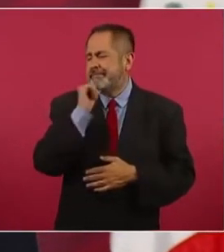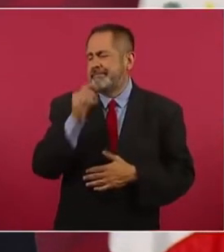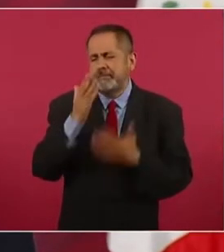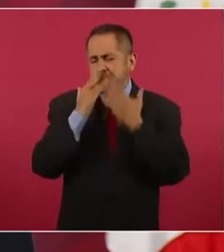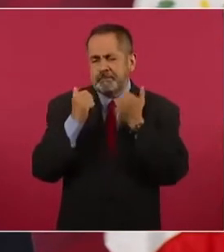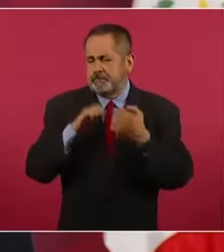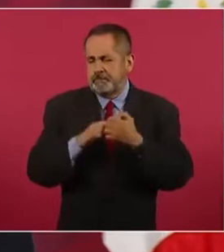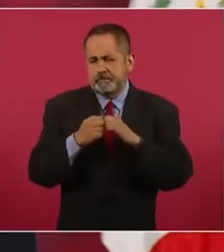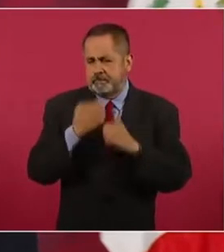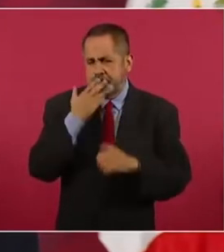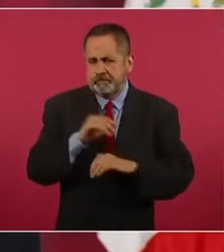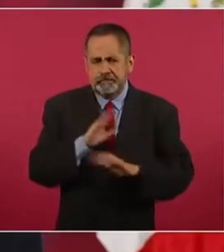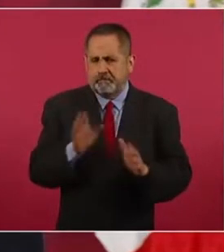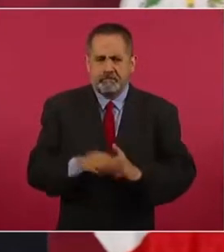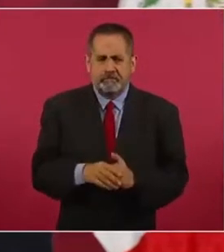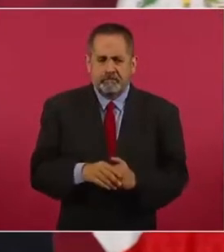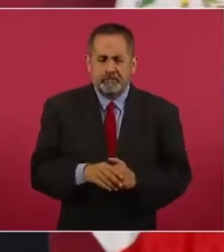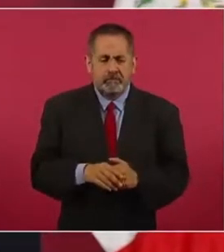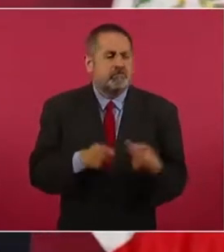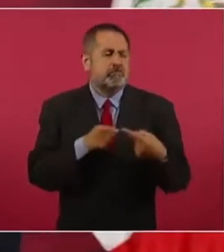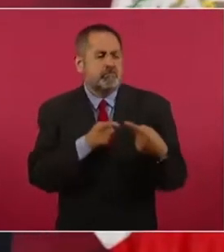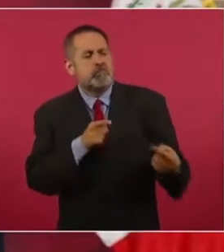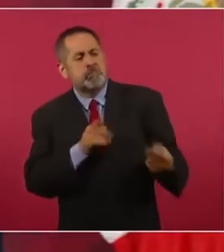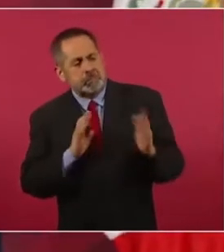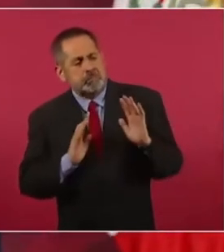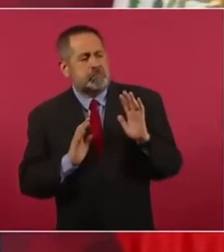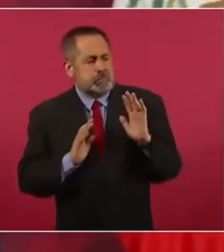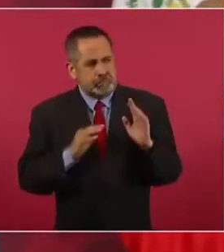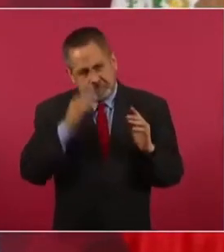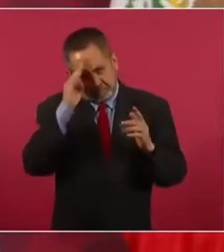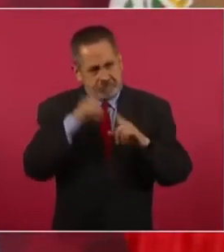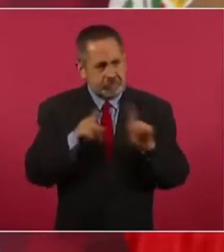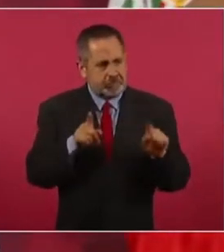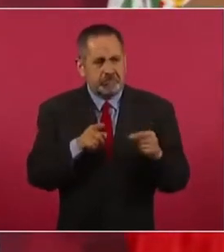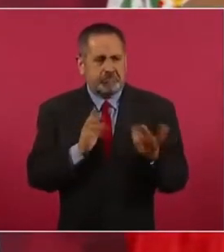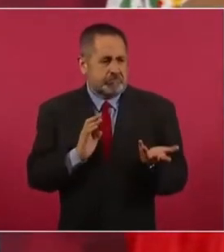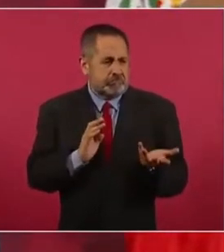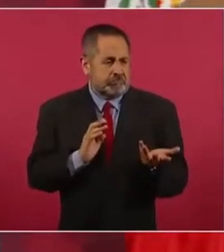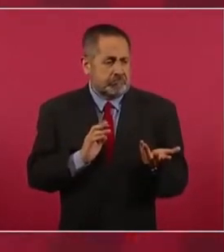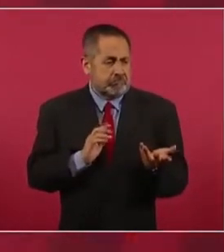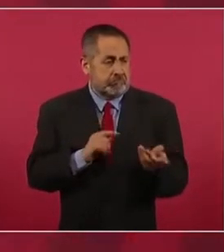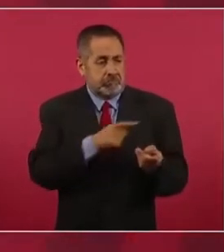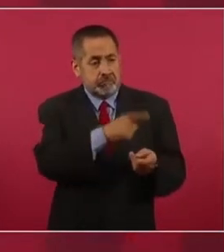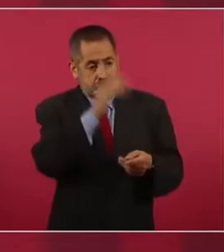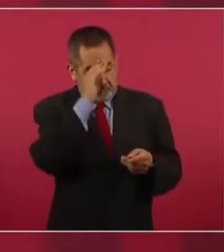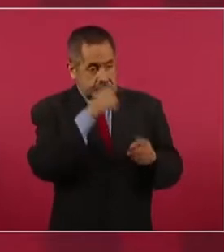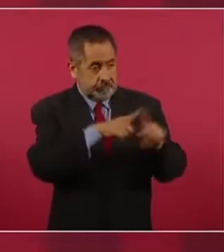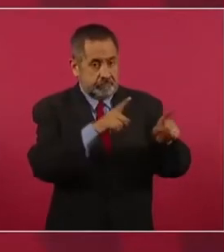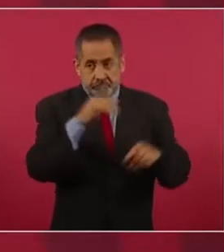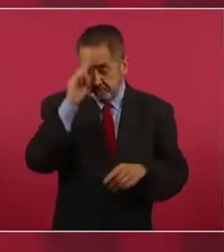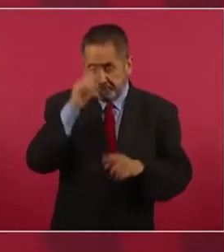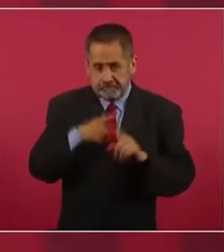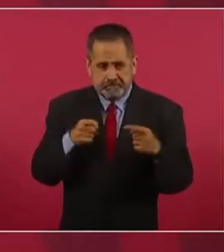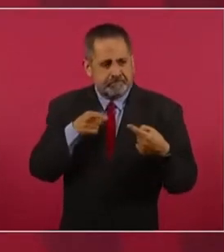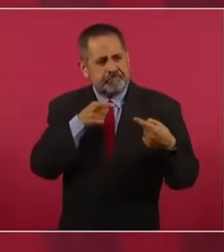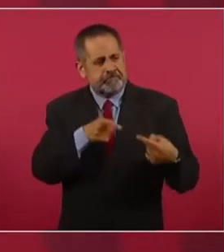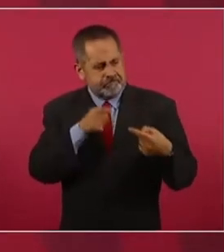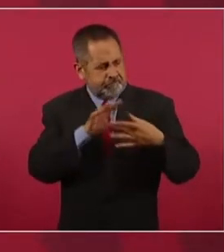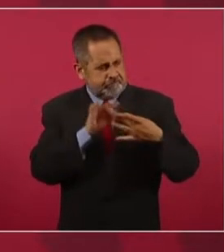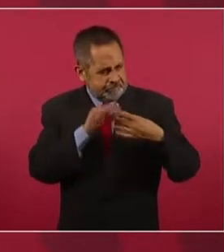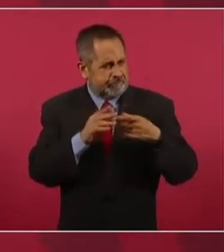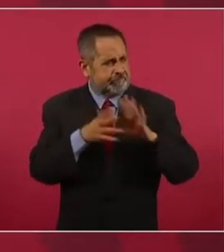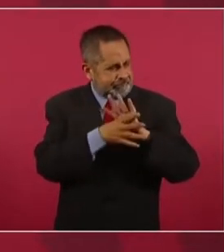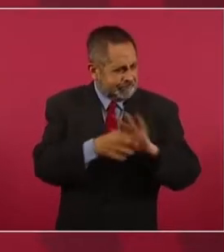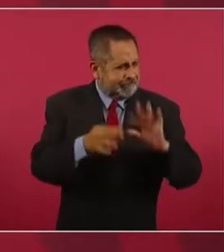Y tenemos adversarios que pensamos vencer en buena elite.